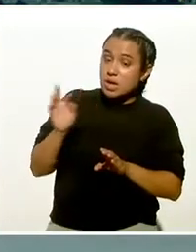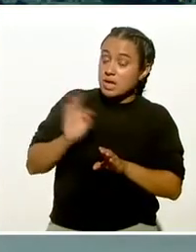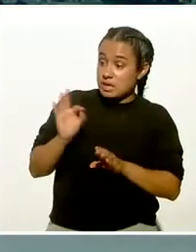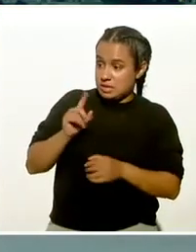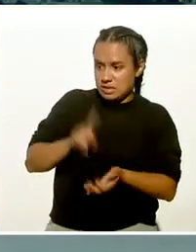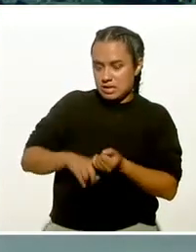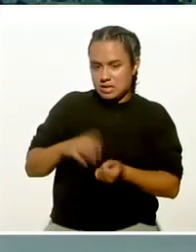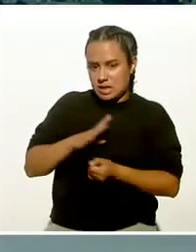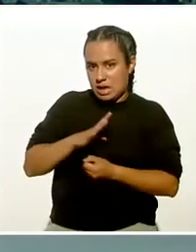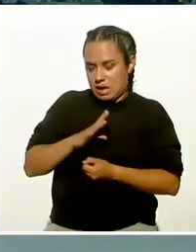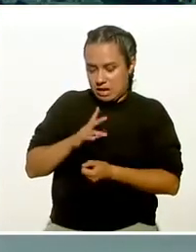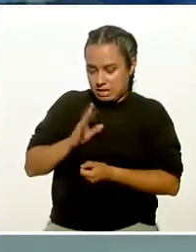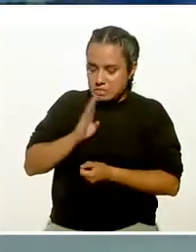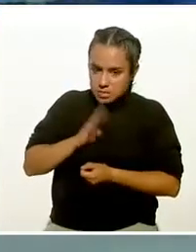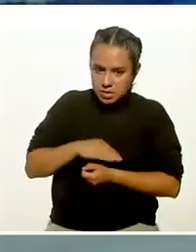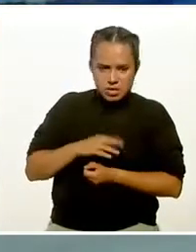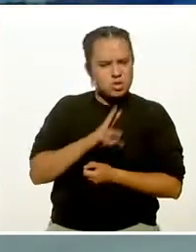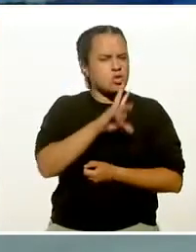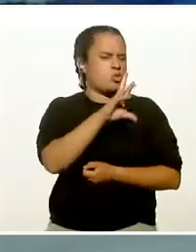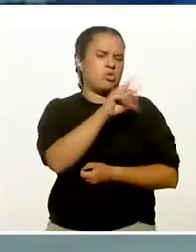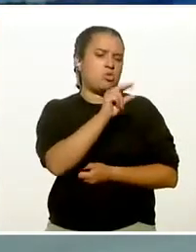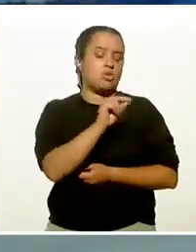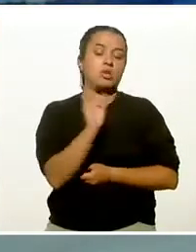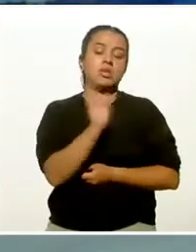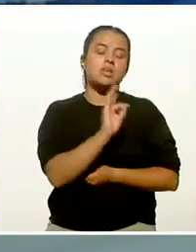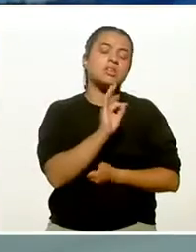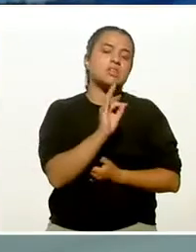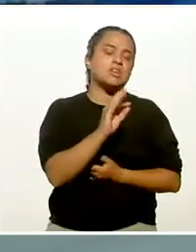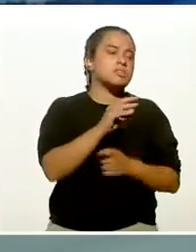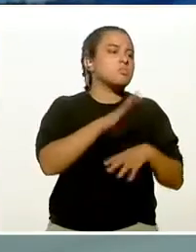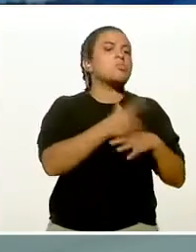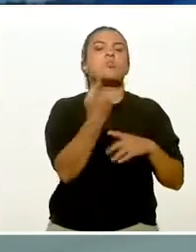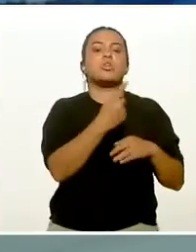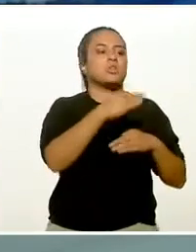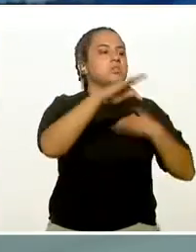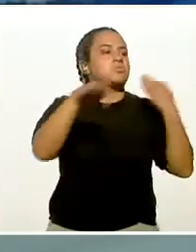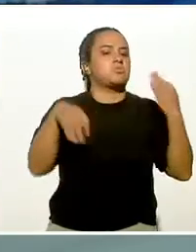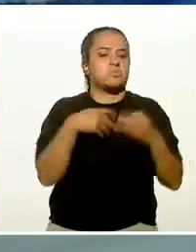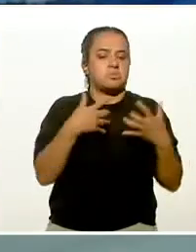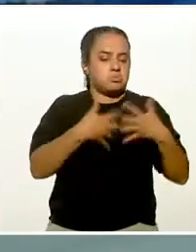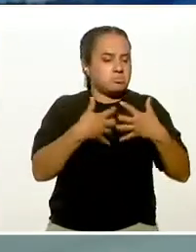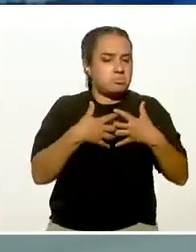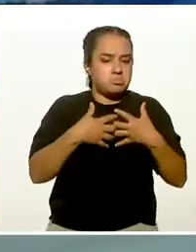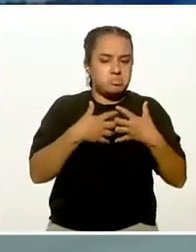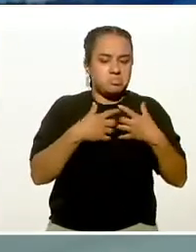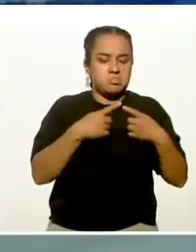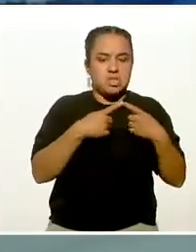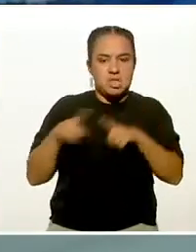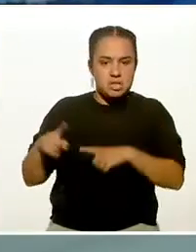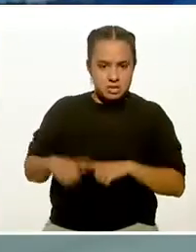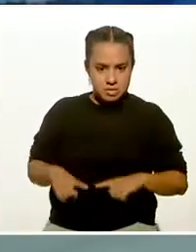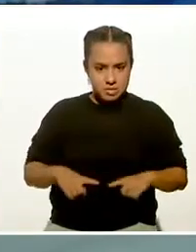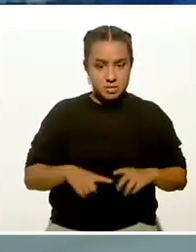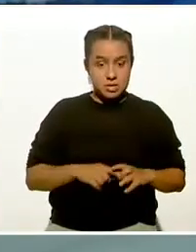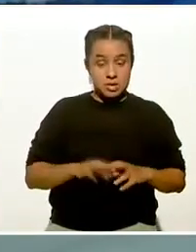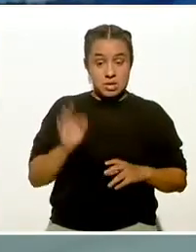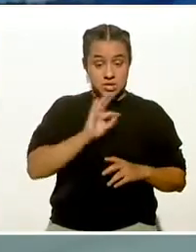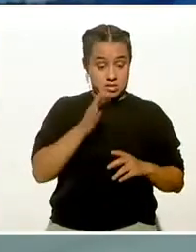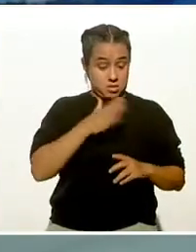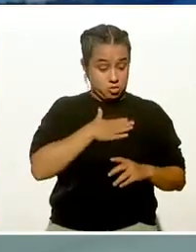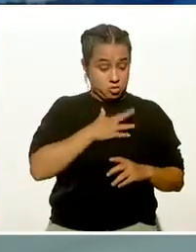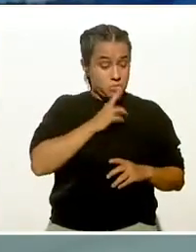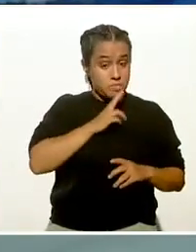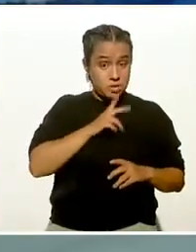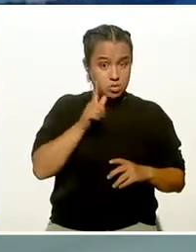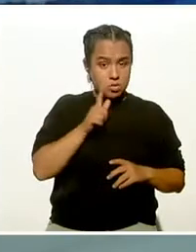No necesariamente. Ok. Porque todos tenemos una función basal. Ajá. Si yo la mejoro, estoy